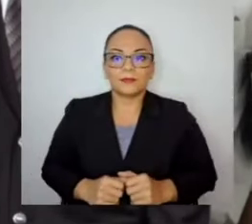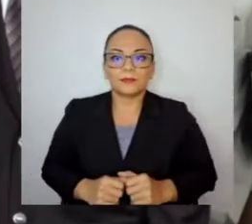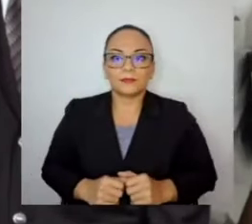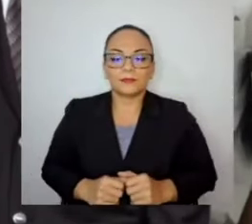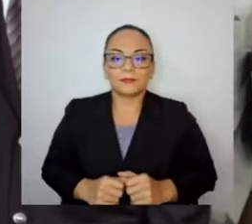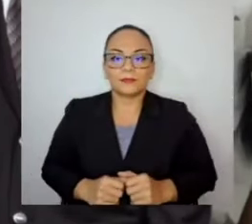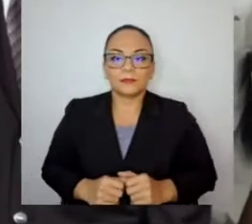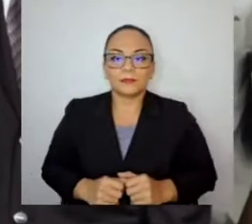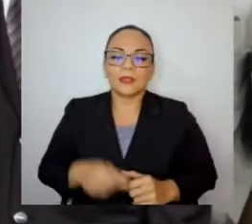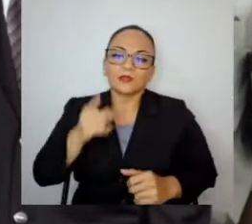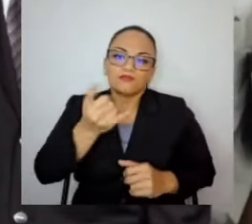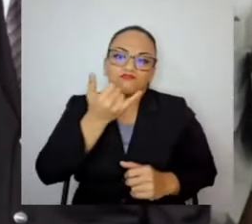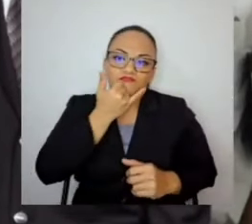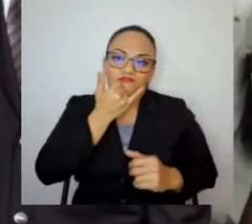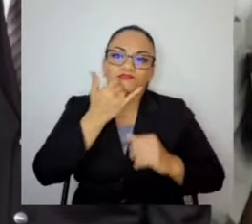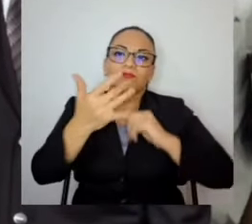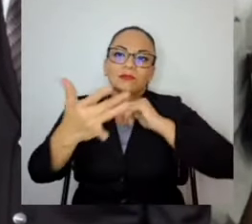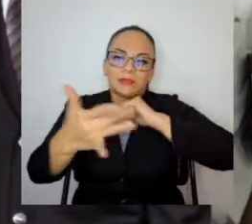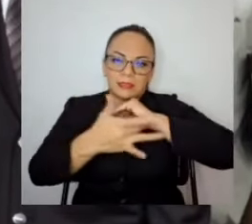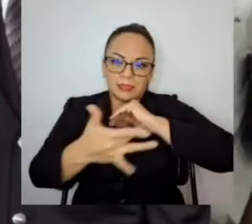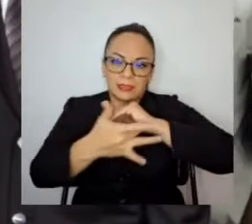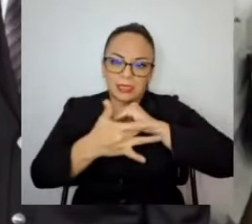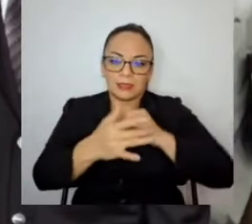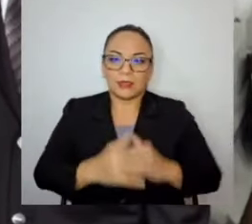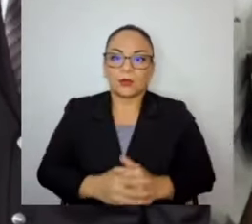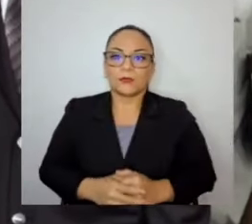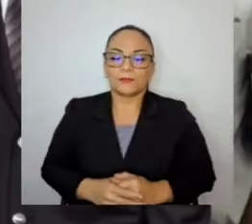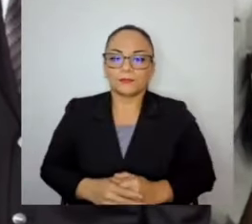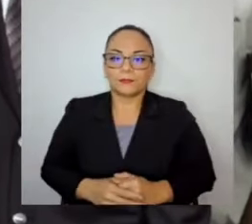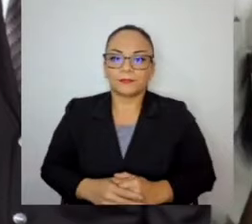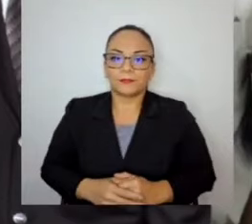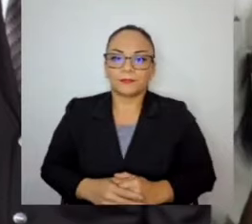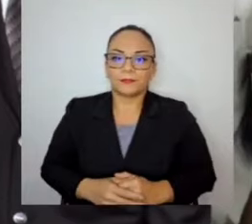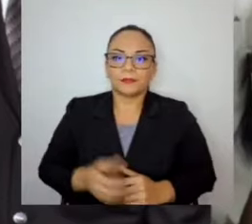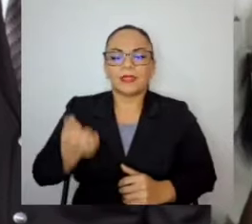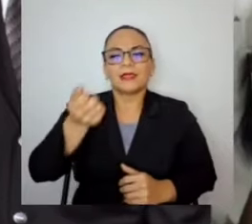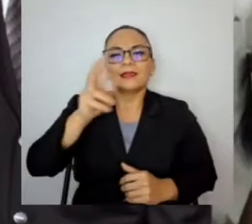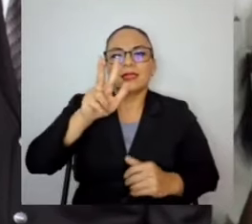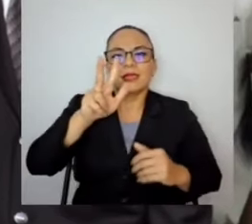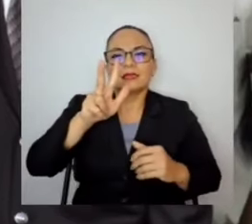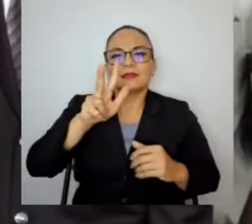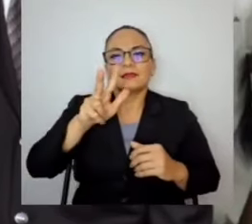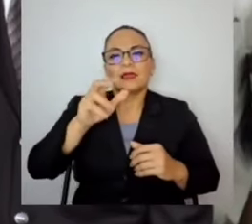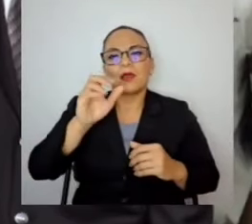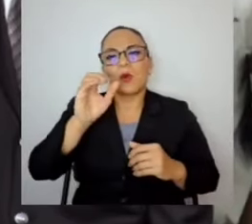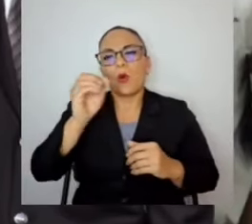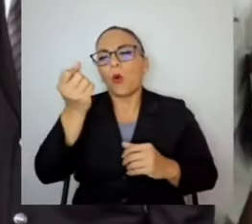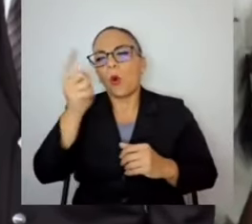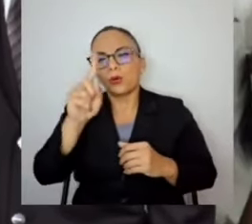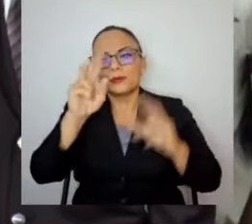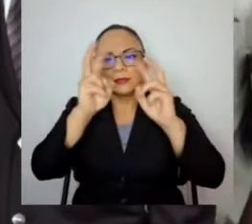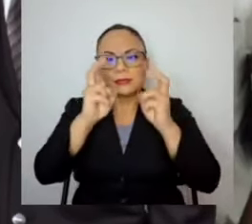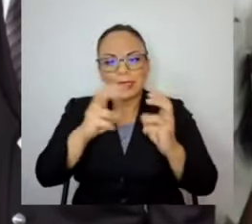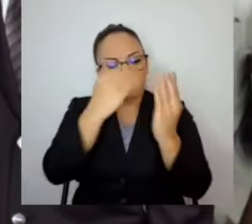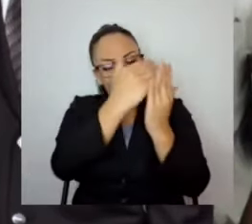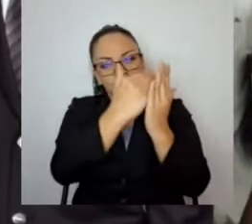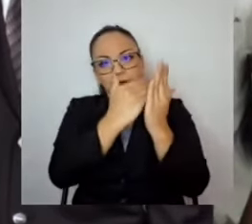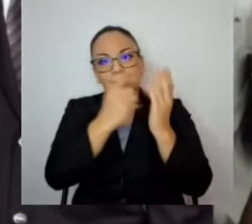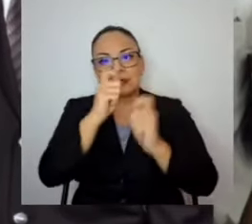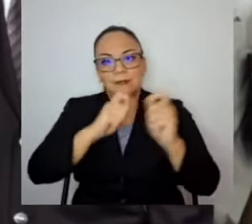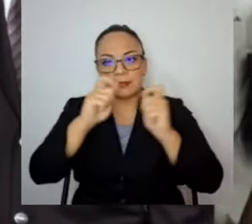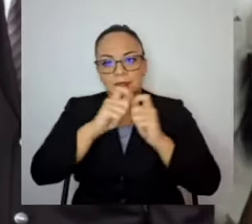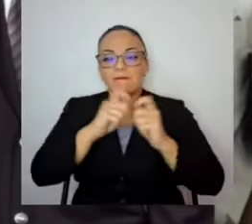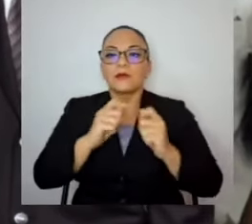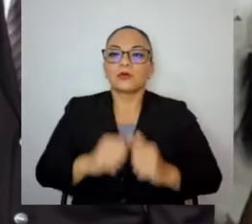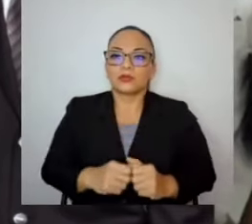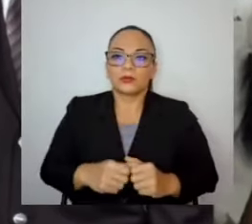técnico. Tenemos 13 puntos o 11 puntos muy específicos que yo no les voy a comunicar,